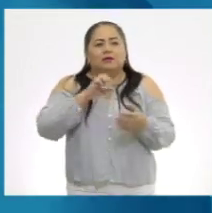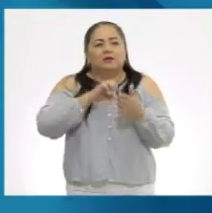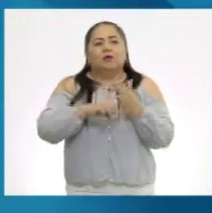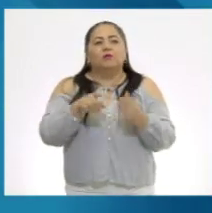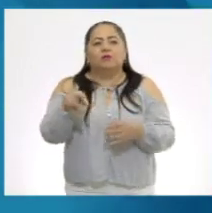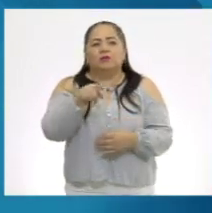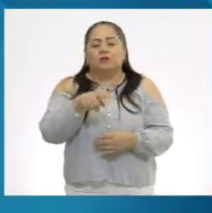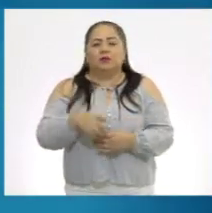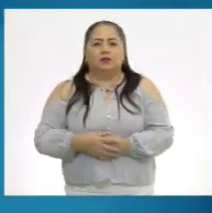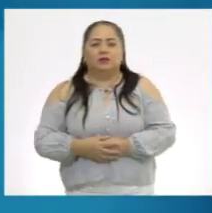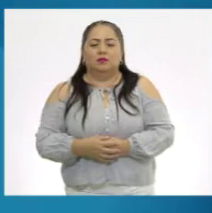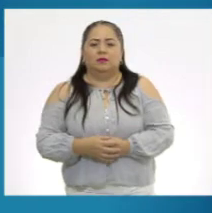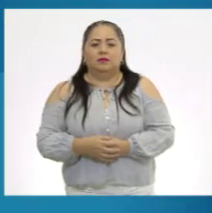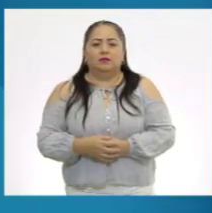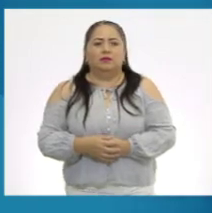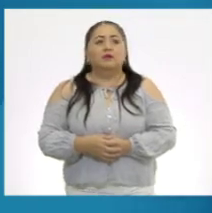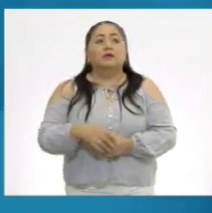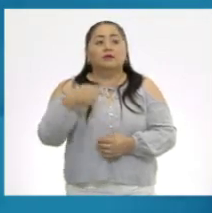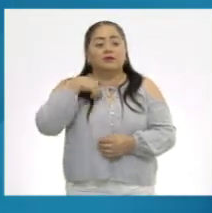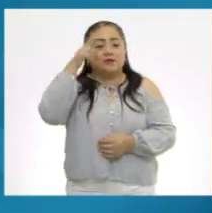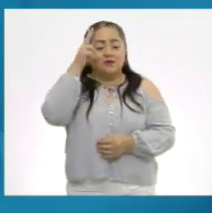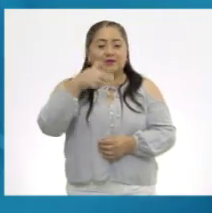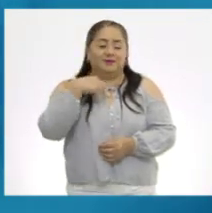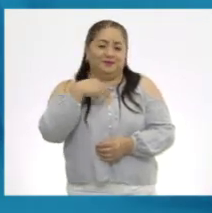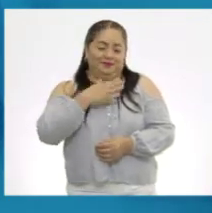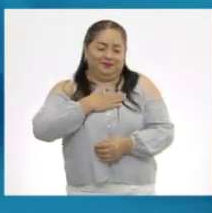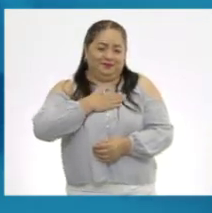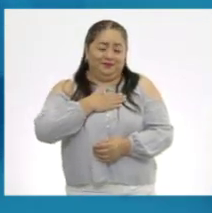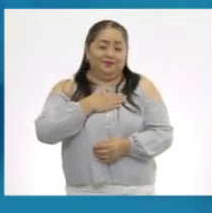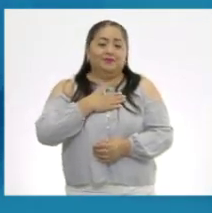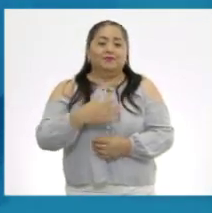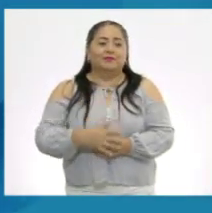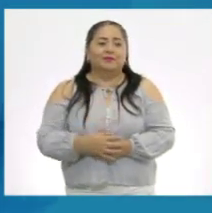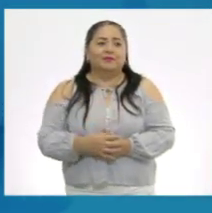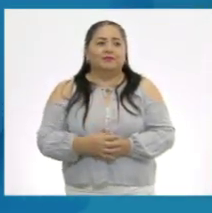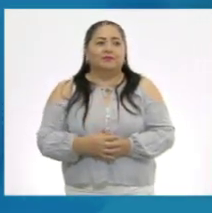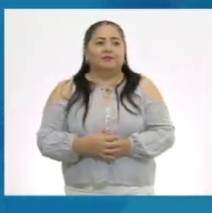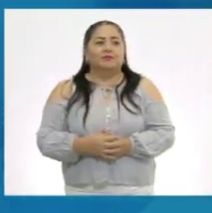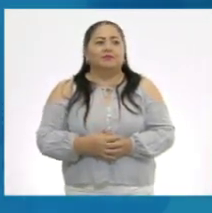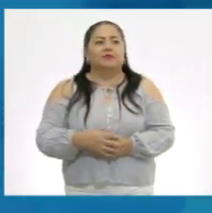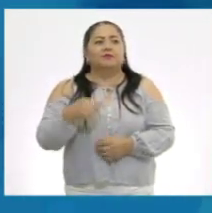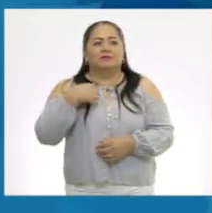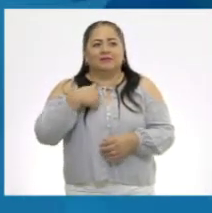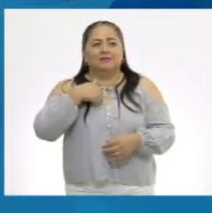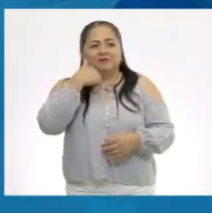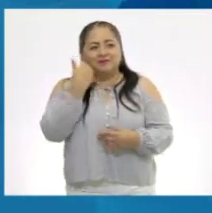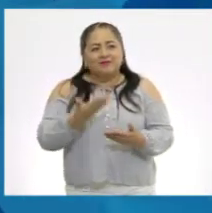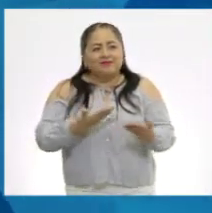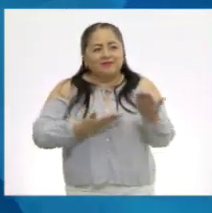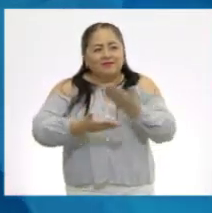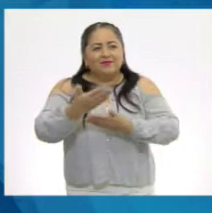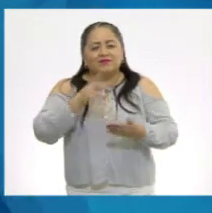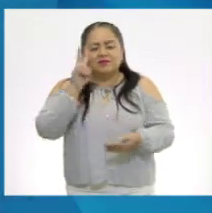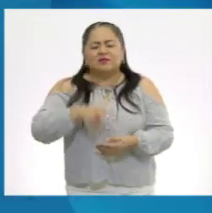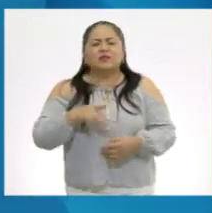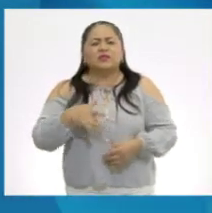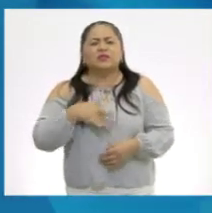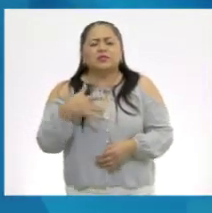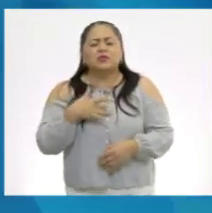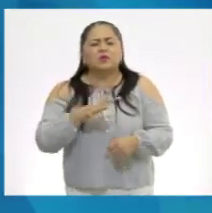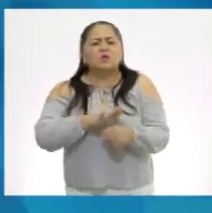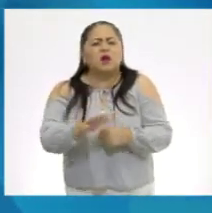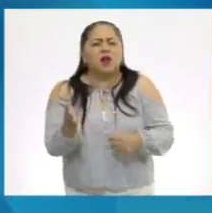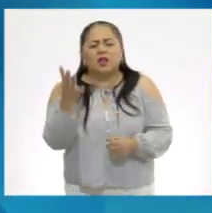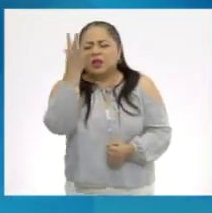por la cuarta... Hola, me llamo Meloni Jiromi. Y les voy a compartir lo que a mí me hace sentir muy